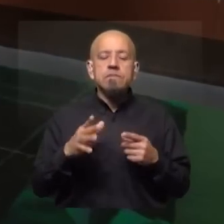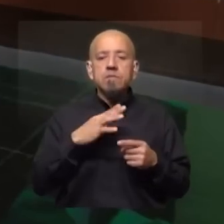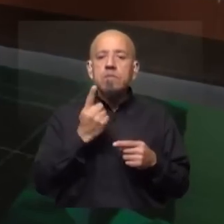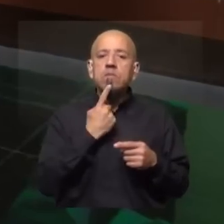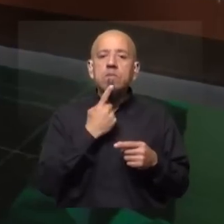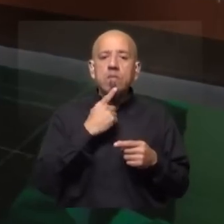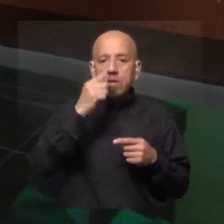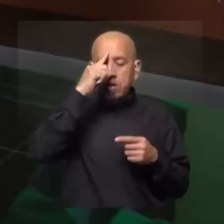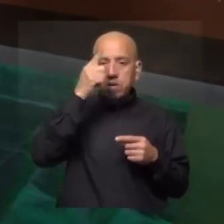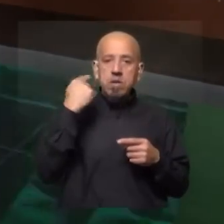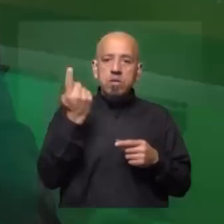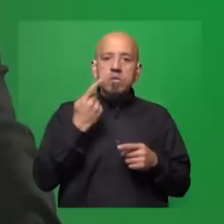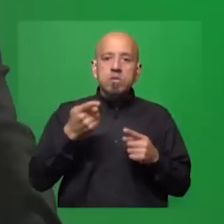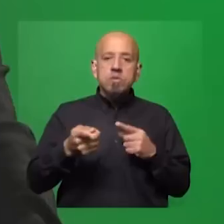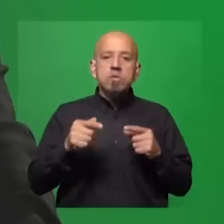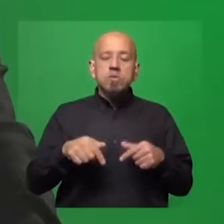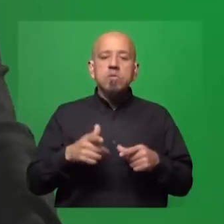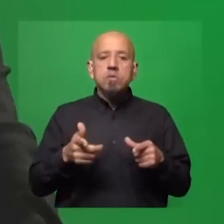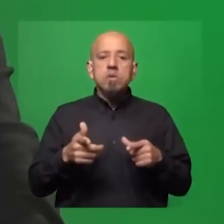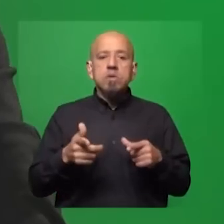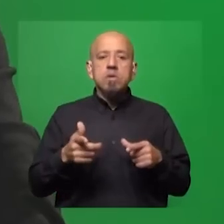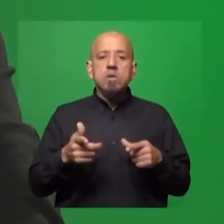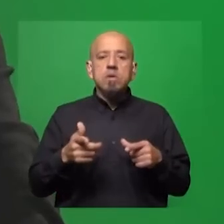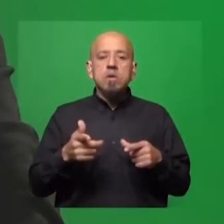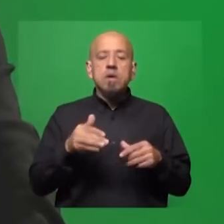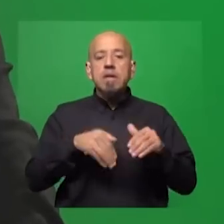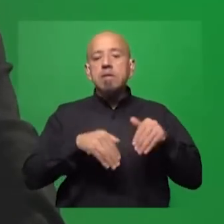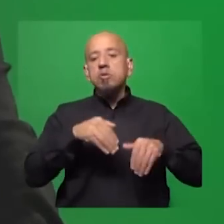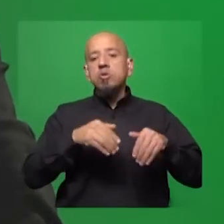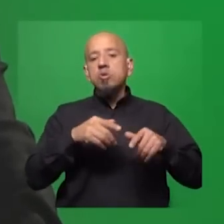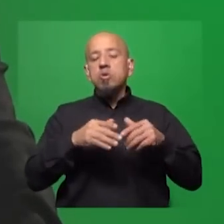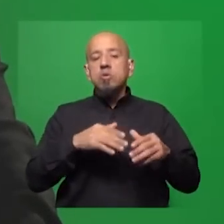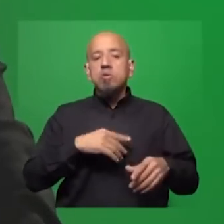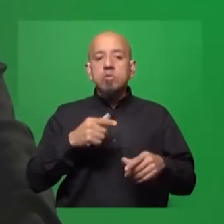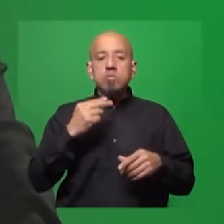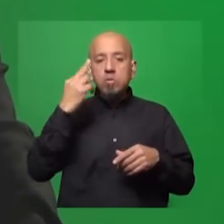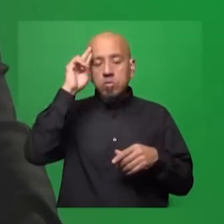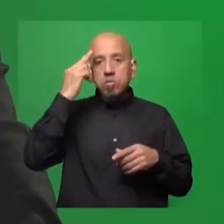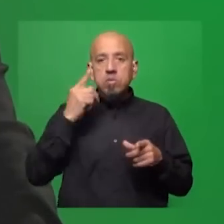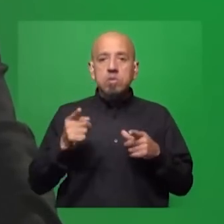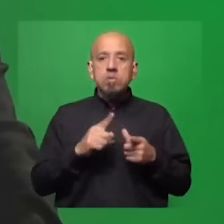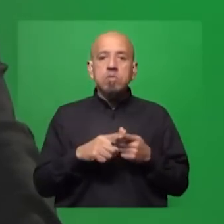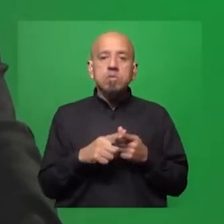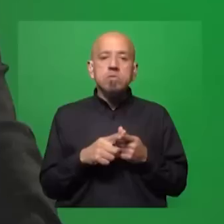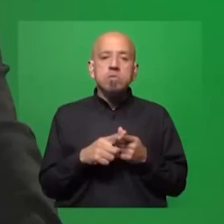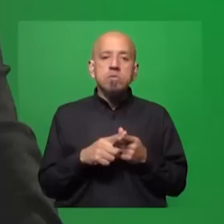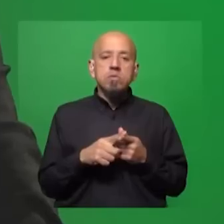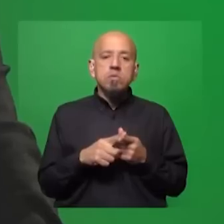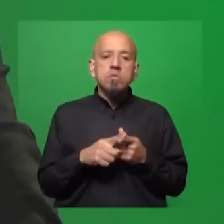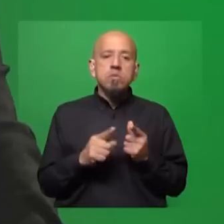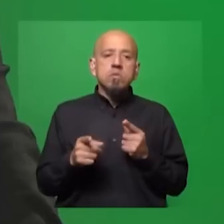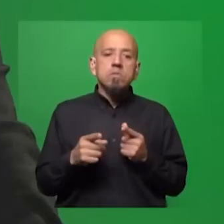internacional es que estamos frente a una elección decisiva. Por un lado, por supuesto para Uruguay, lo acabo de decir, por muchas razones,